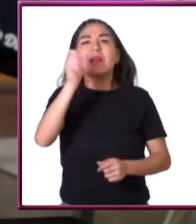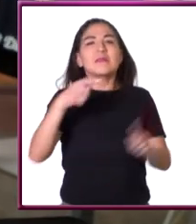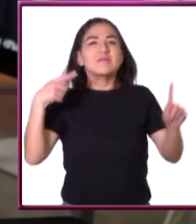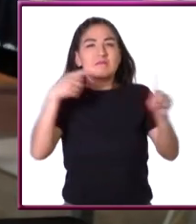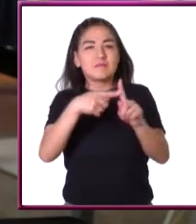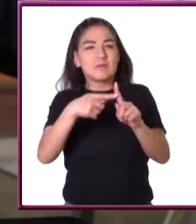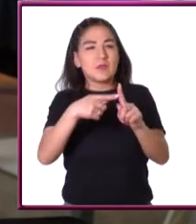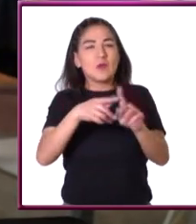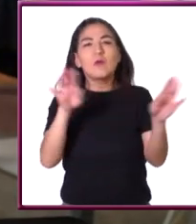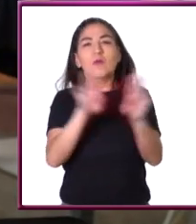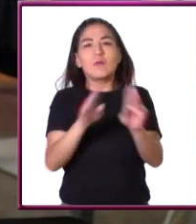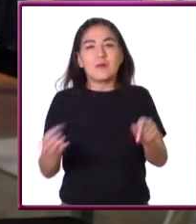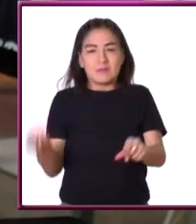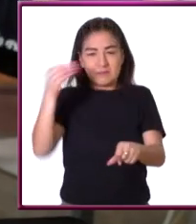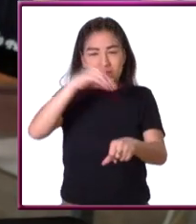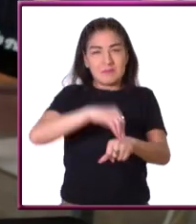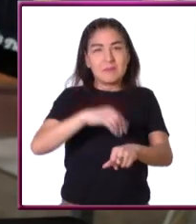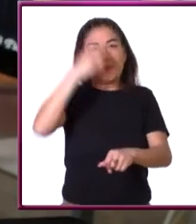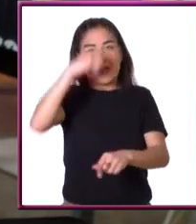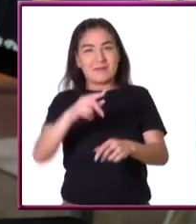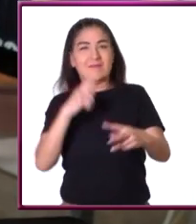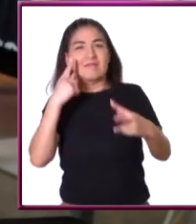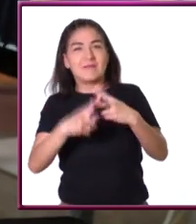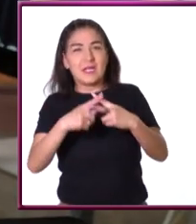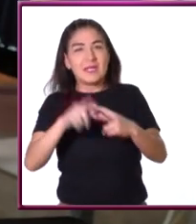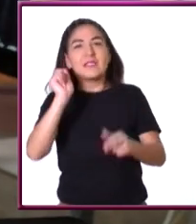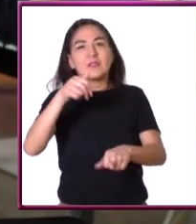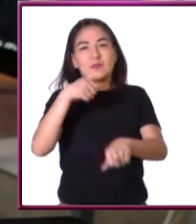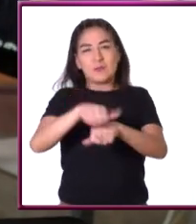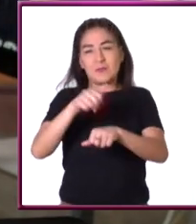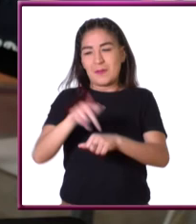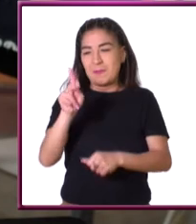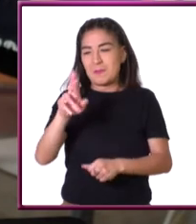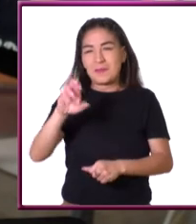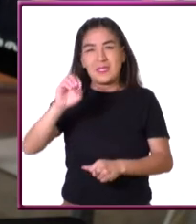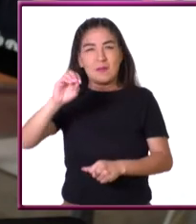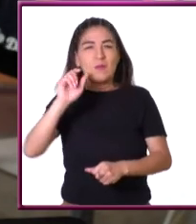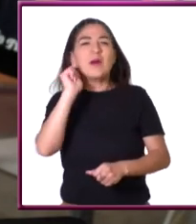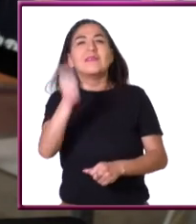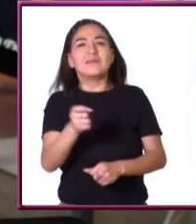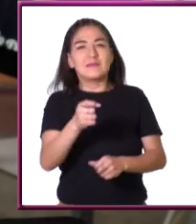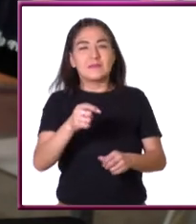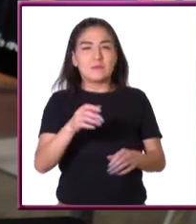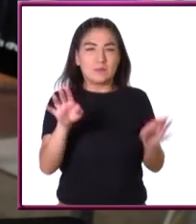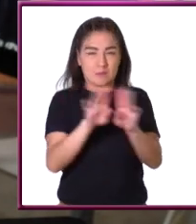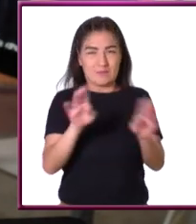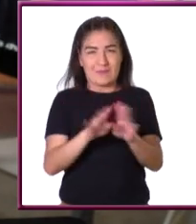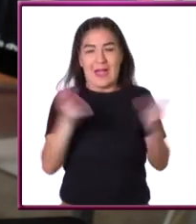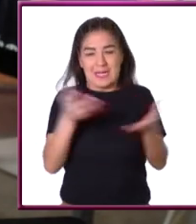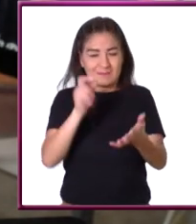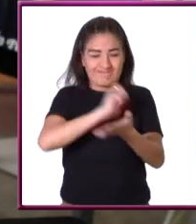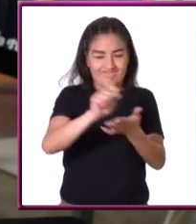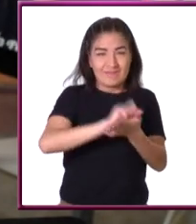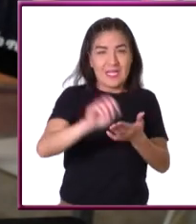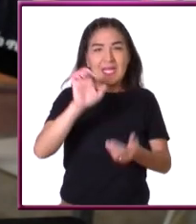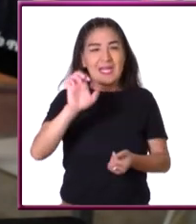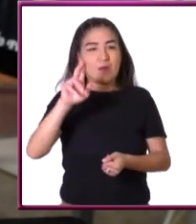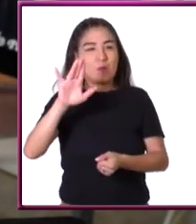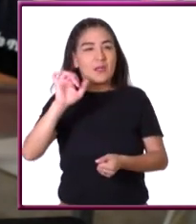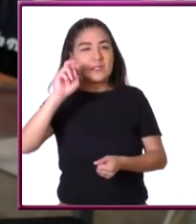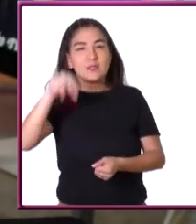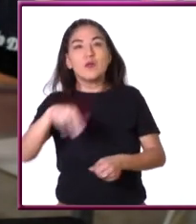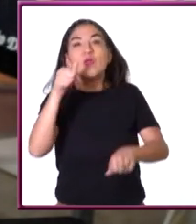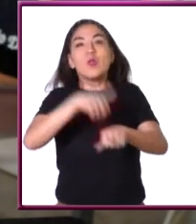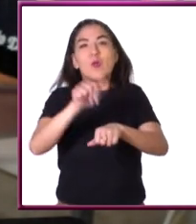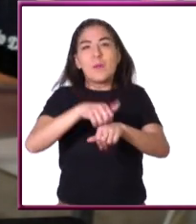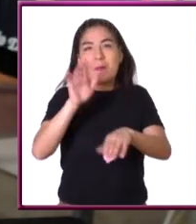es uno de los esa es una de las aplicaciones precisamente matemáticas que tienen los números primos ¿qué hacen? tú usas ecuaciones que tratas de